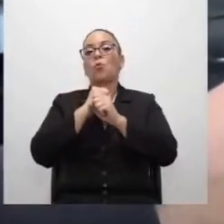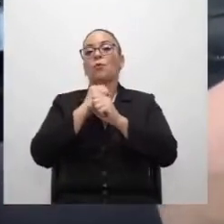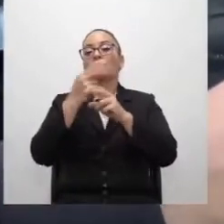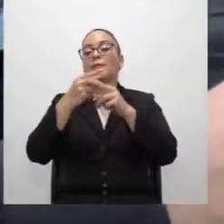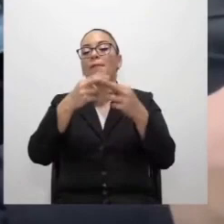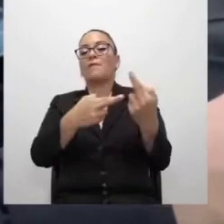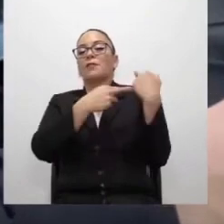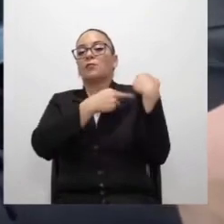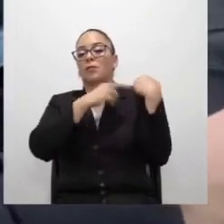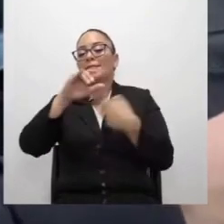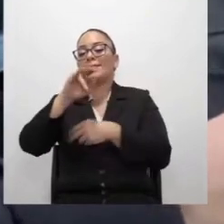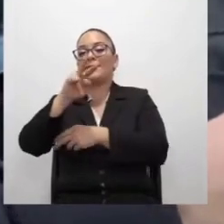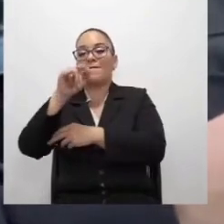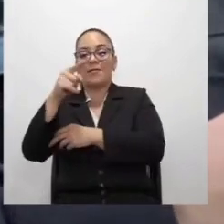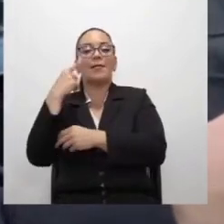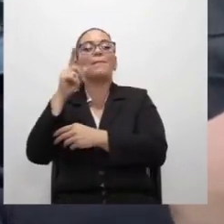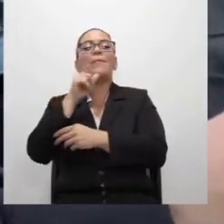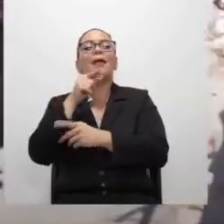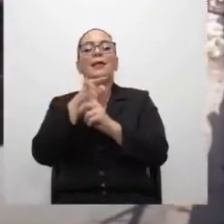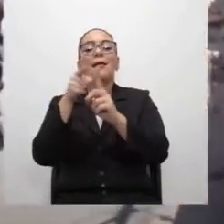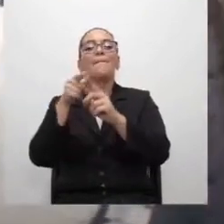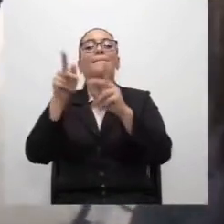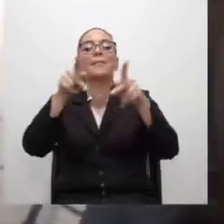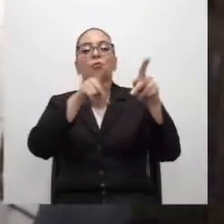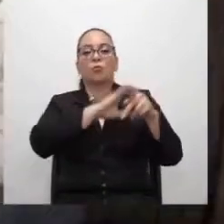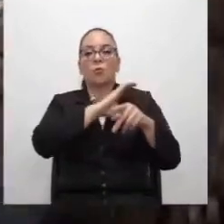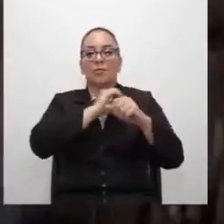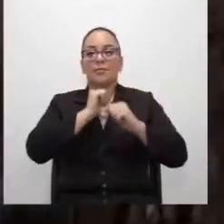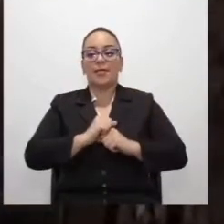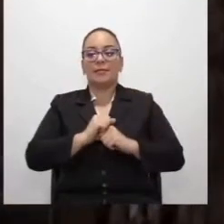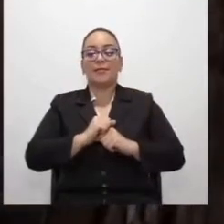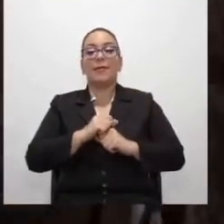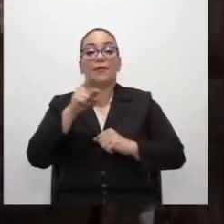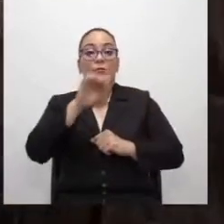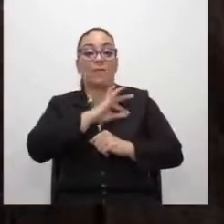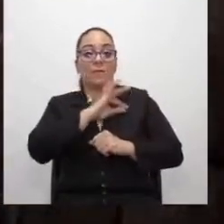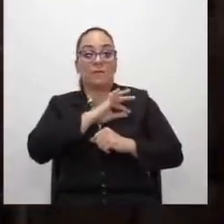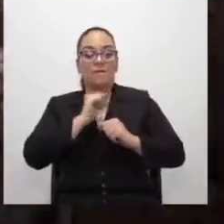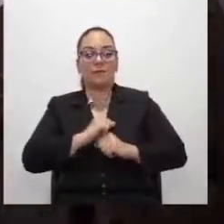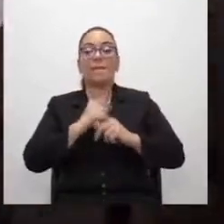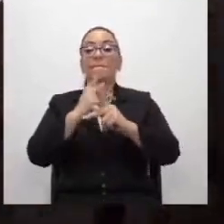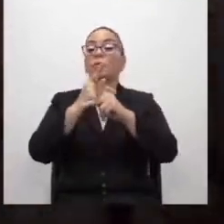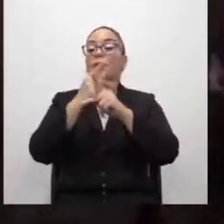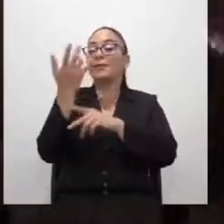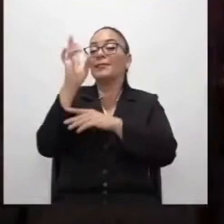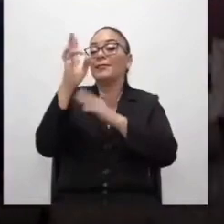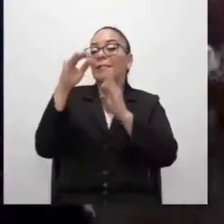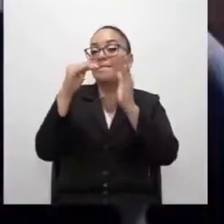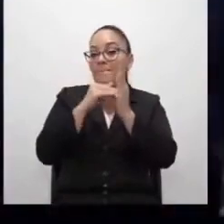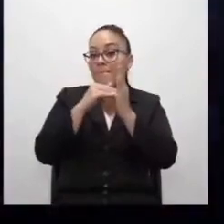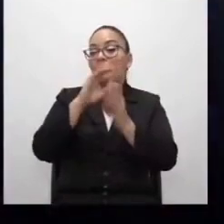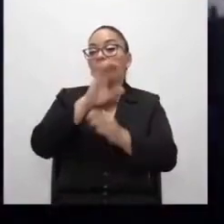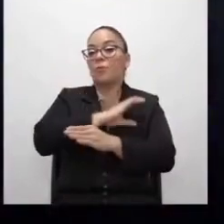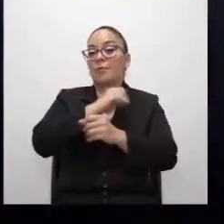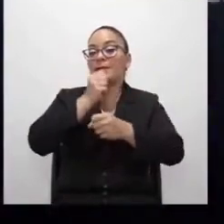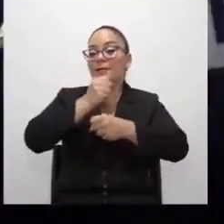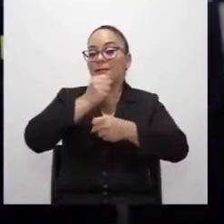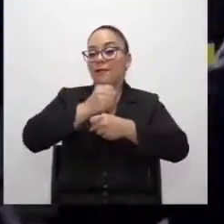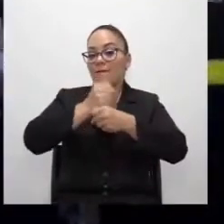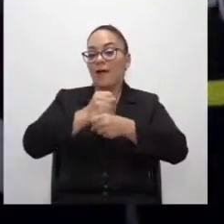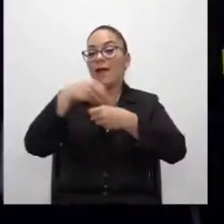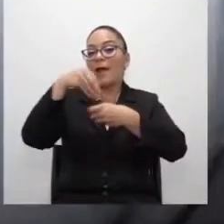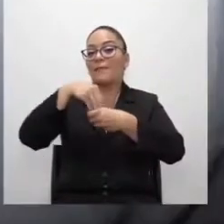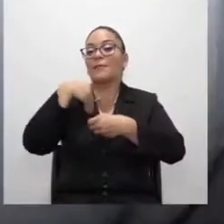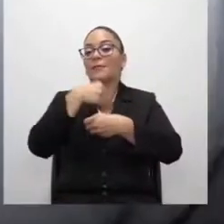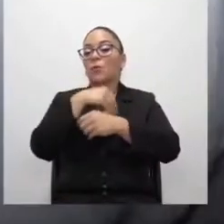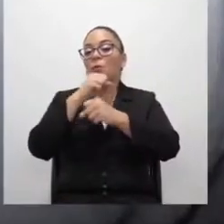civil para policías. ¿A quiénes beneficia? Este seguro protege a 17 mil oficiales que elaboran para el Ministerio de